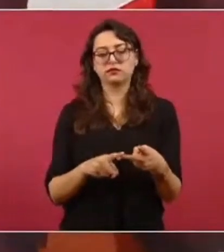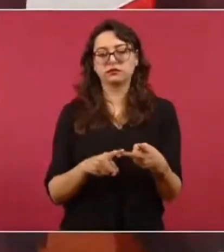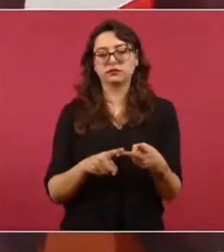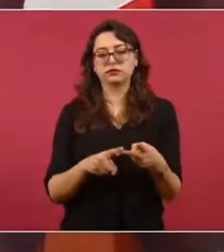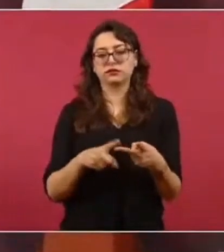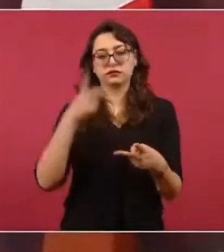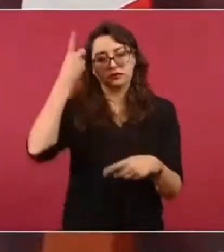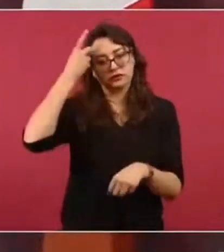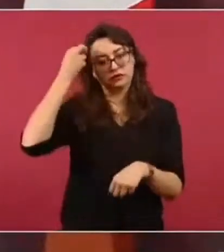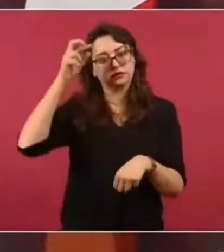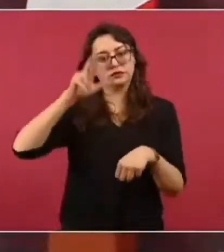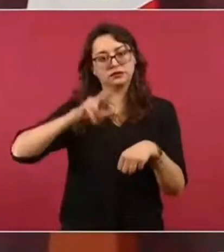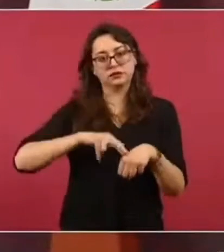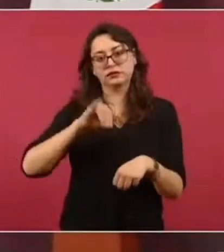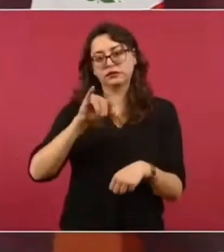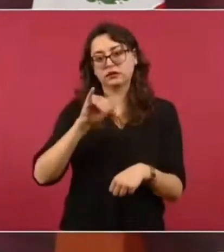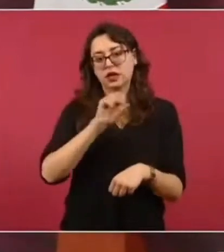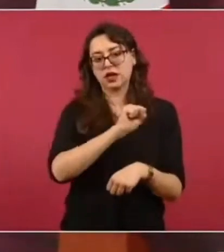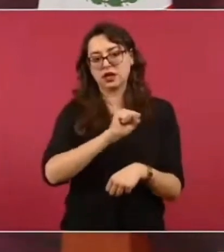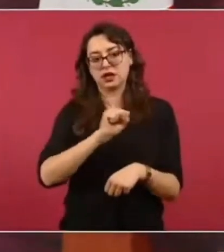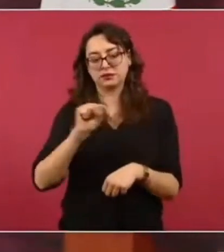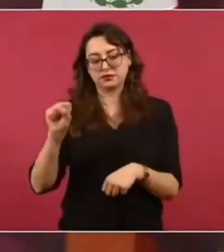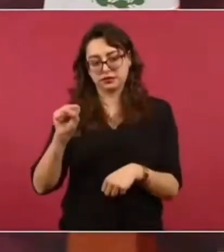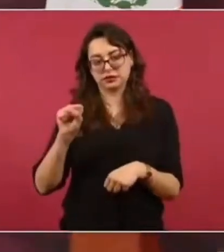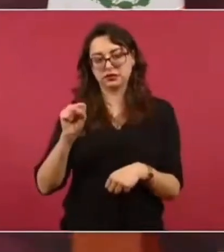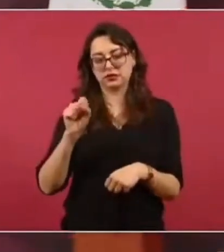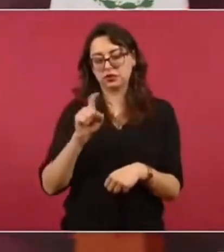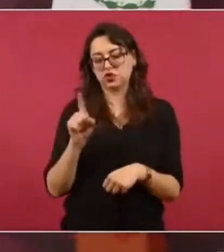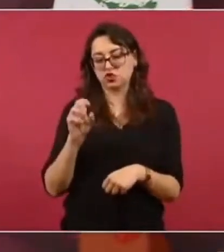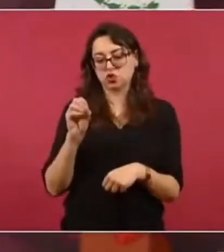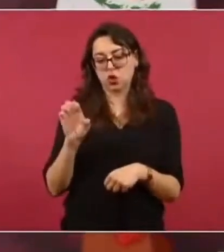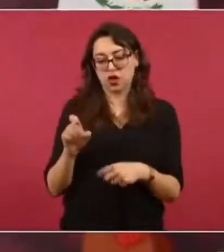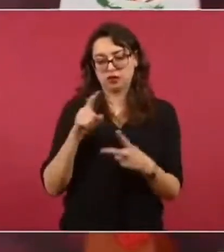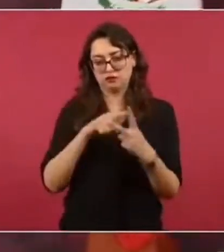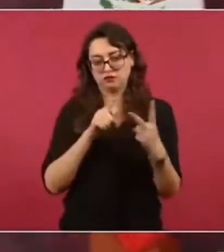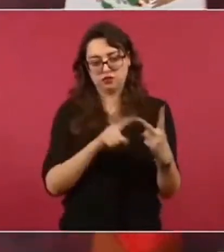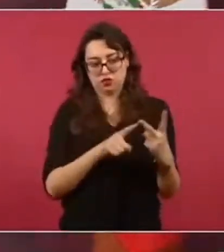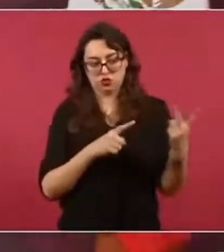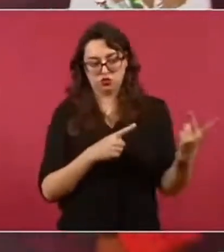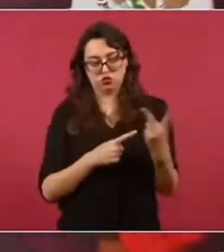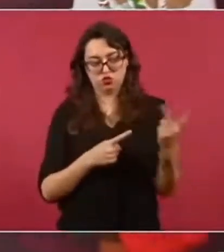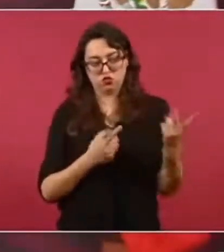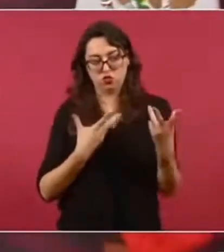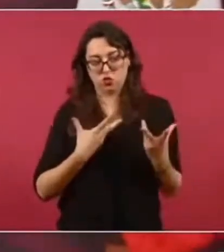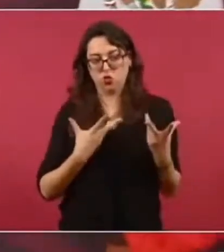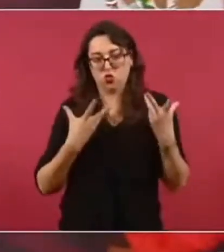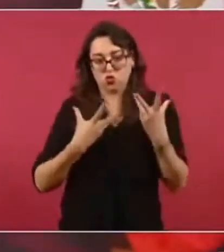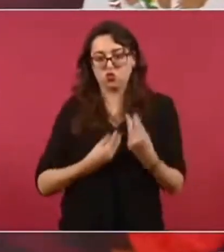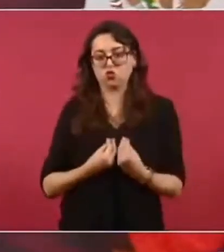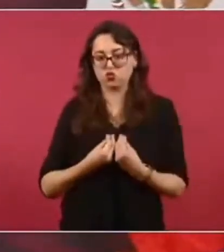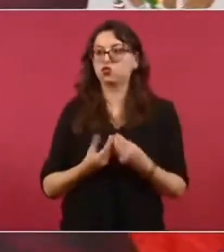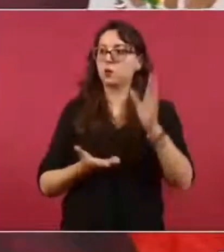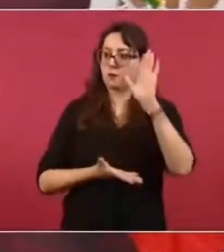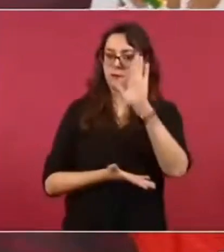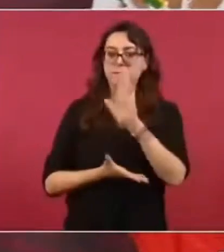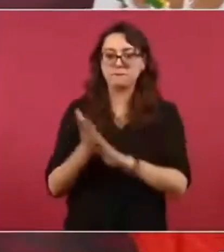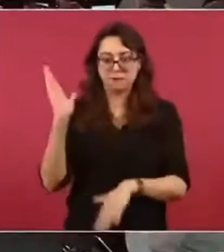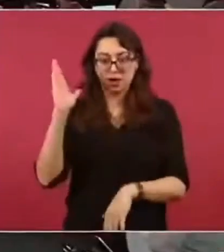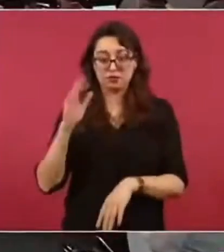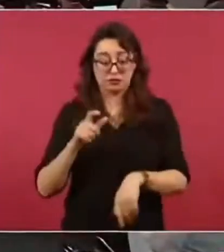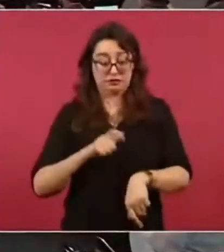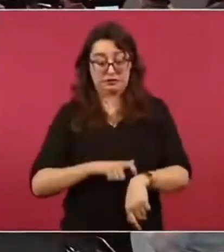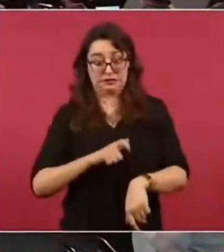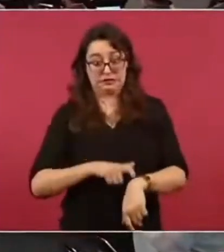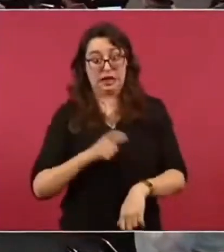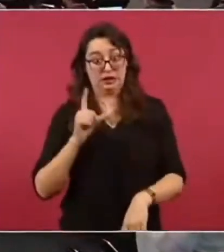Zoe Robledo, director del Seguro Social. Se van los dos conmigo. Ahora, en la mañana. Ya me voy a